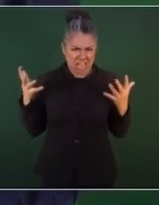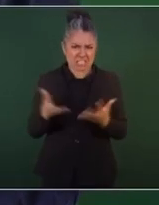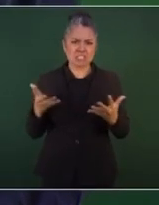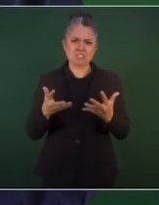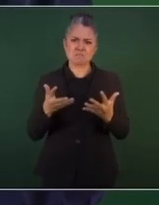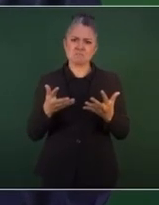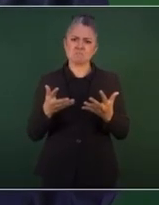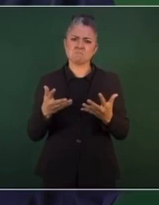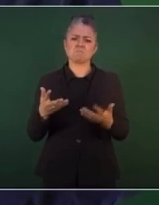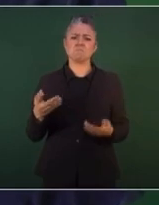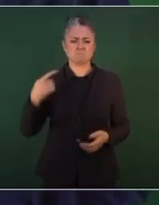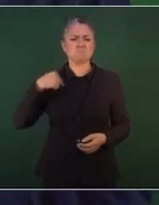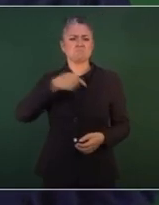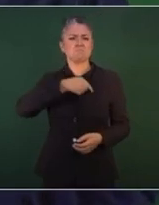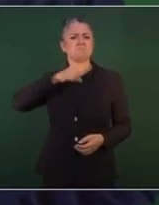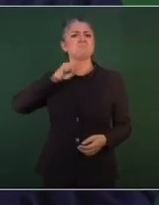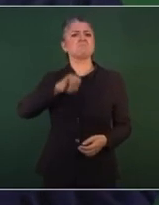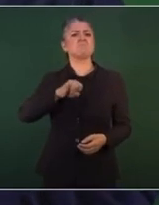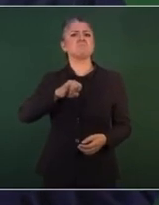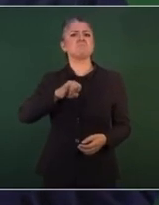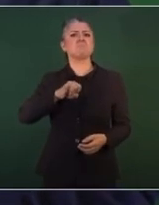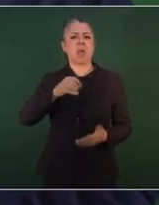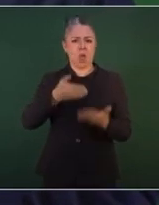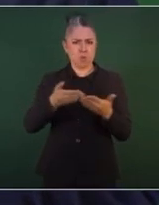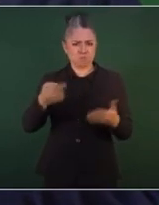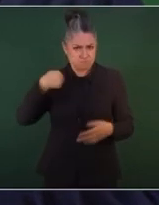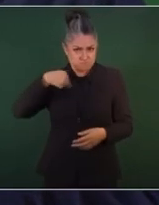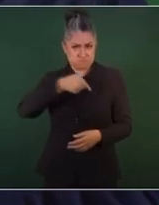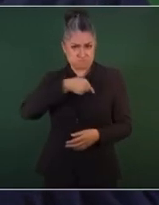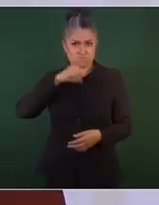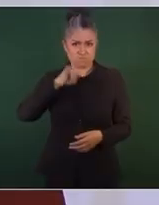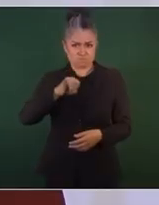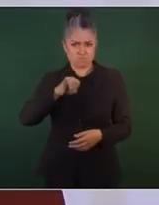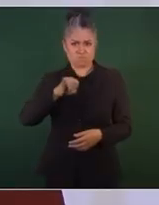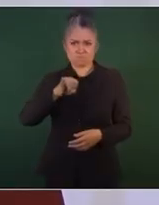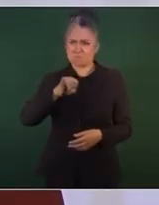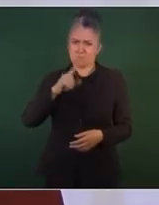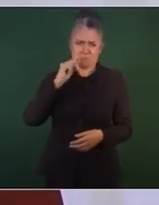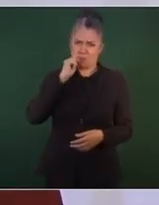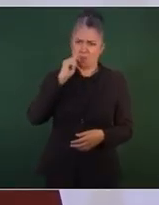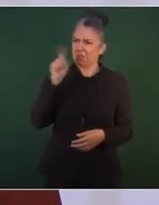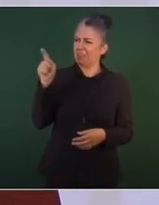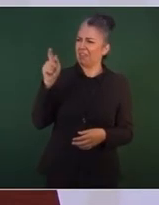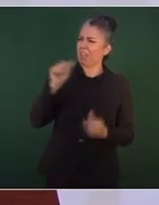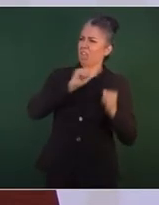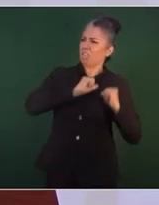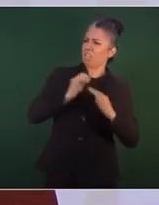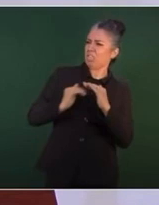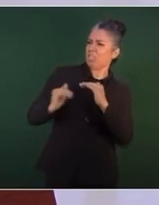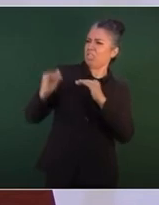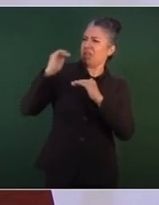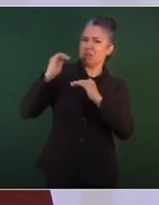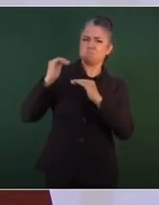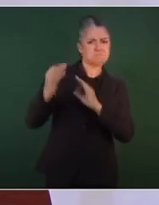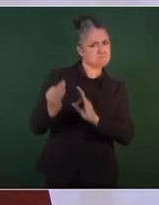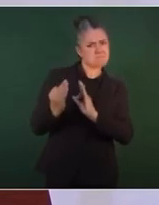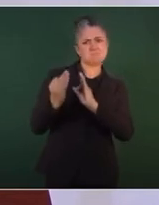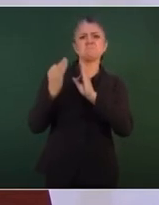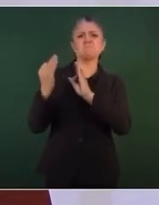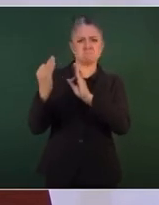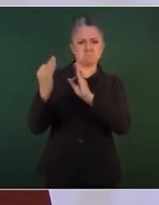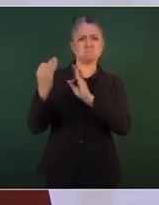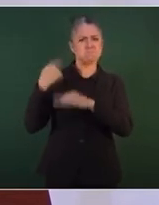nosotros, en contra de altas autoridades. Díganme